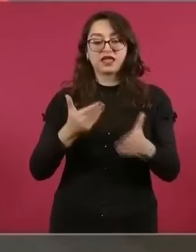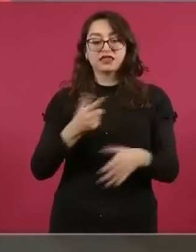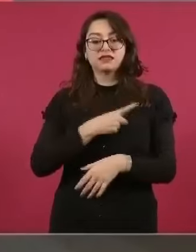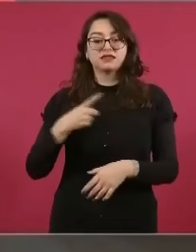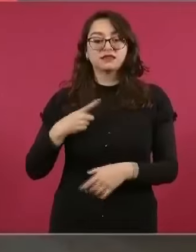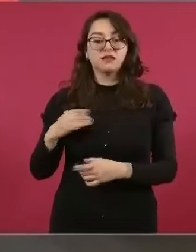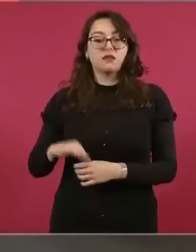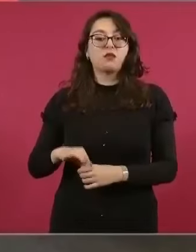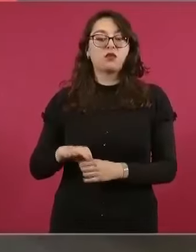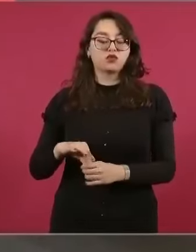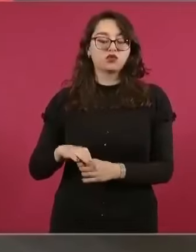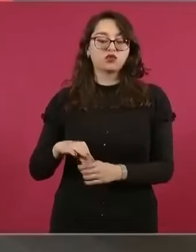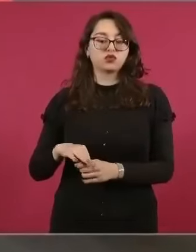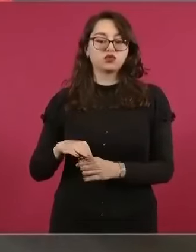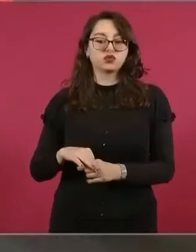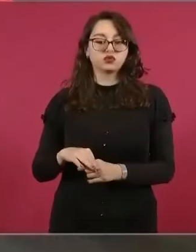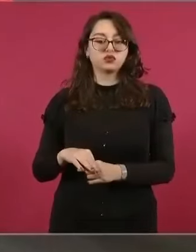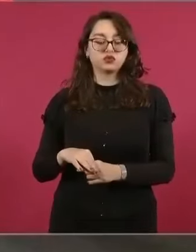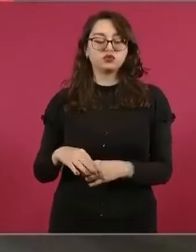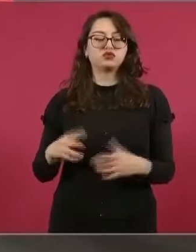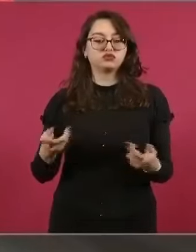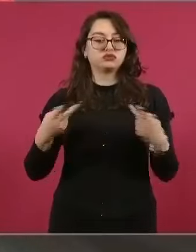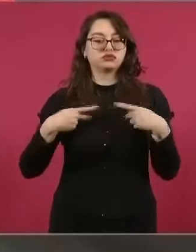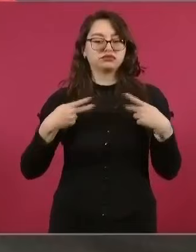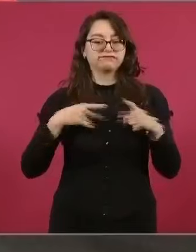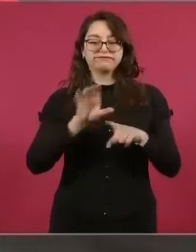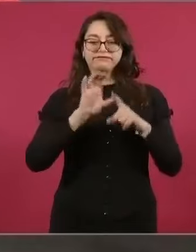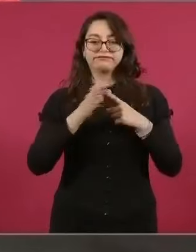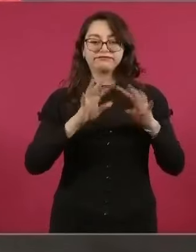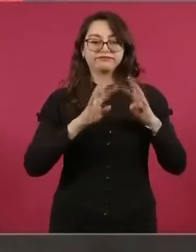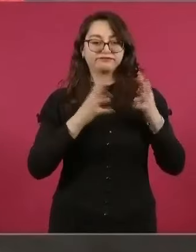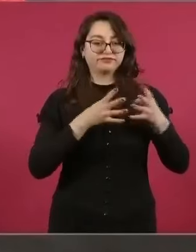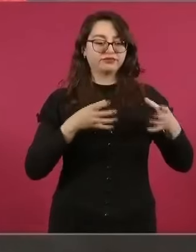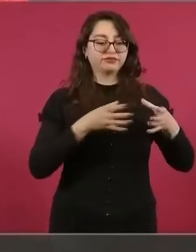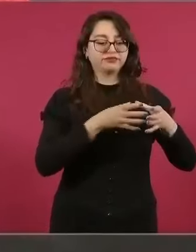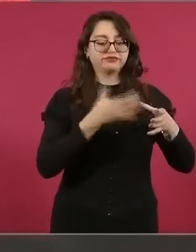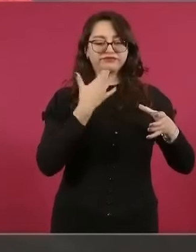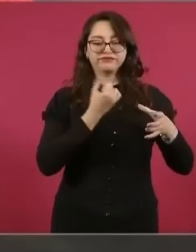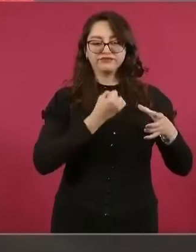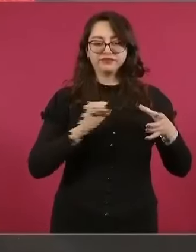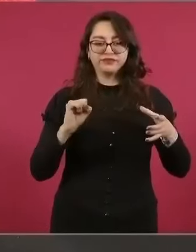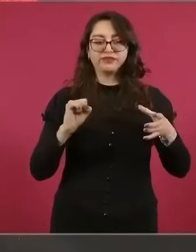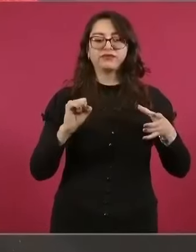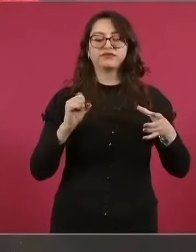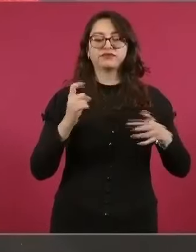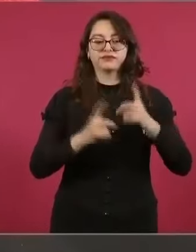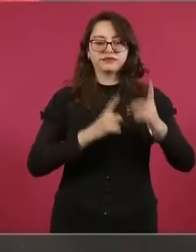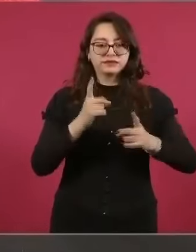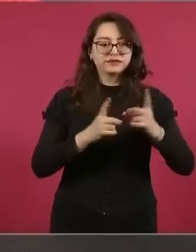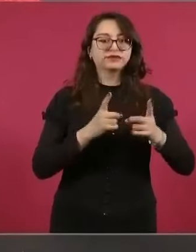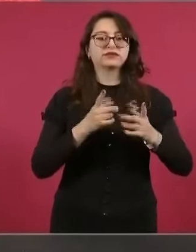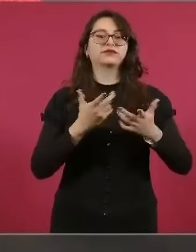Expertos, expertos, votan reporteros deportivos,